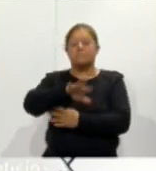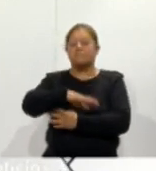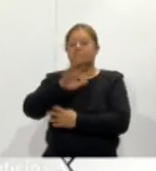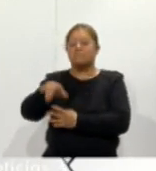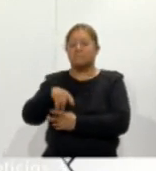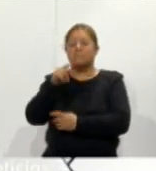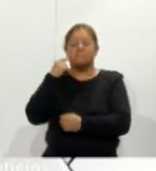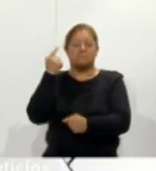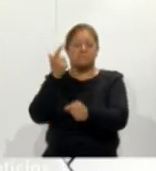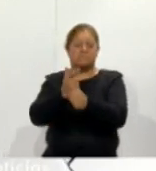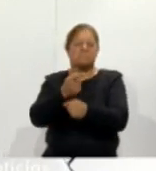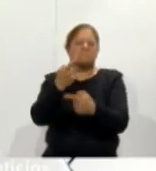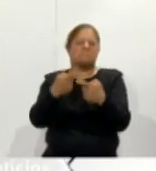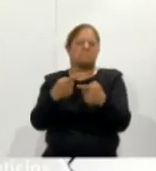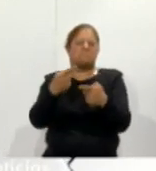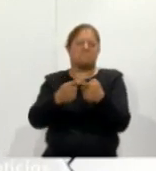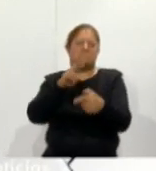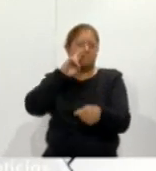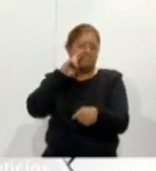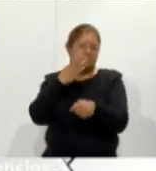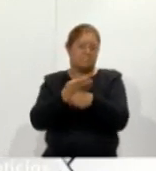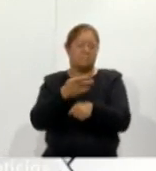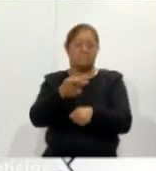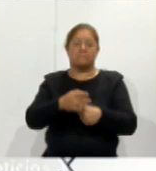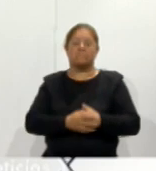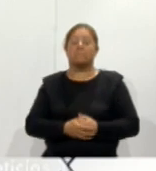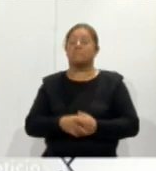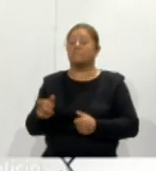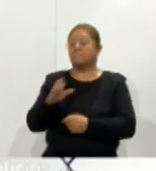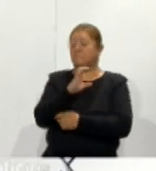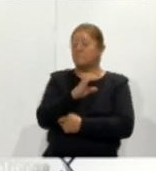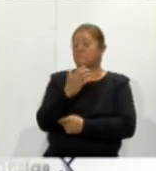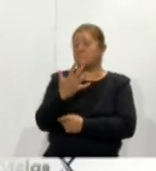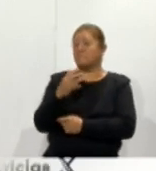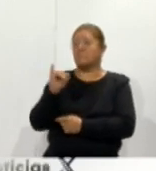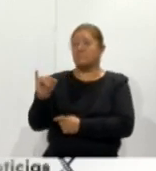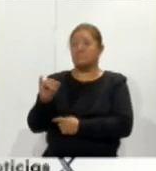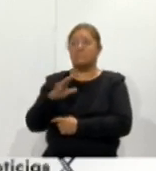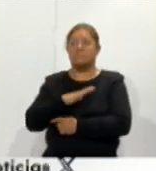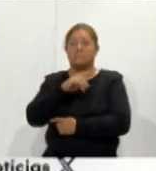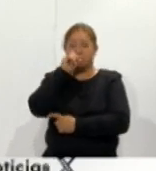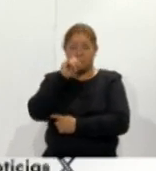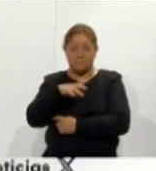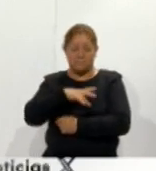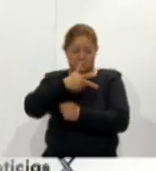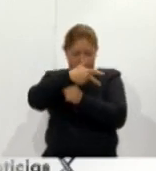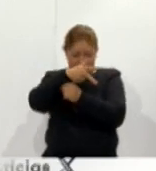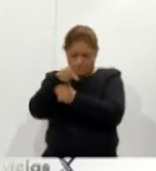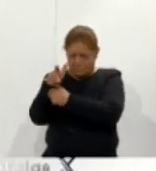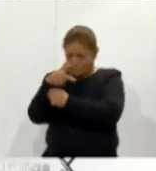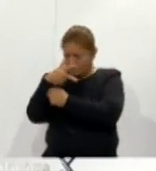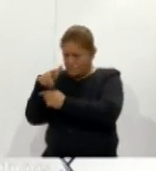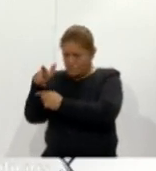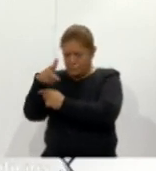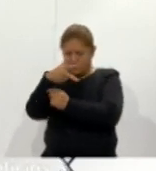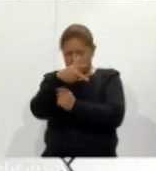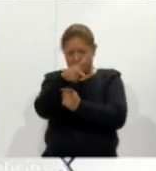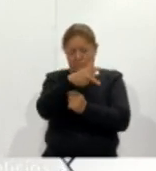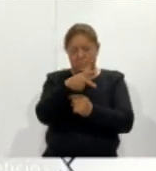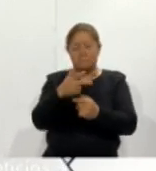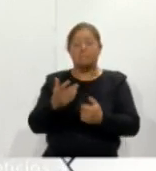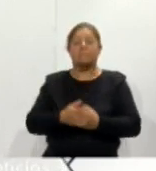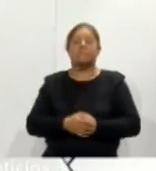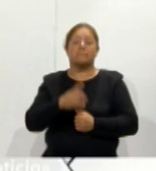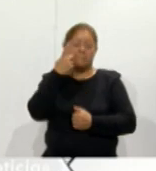los presuntos responsables A través del C5I se lleva a cabo también el videopatrullaje respectivo para